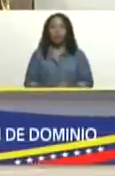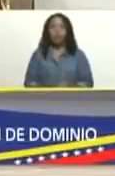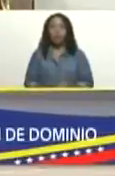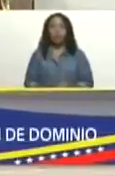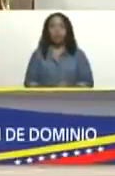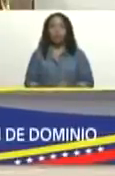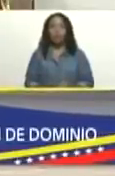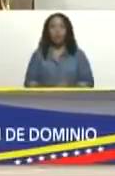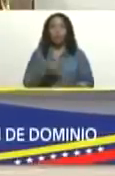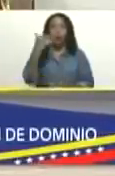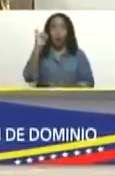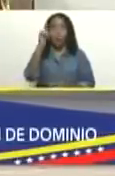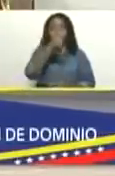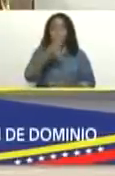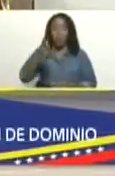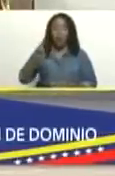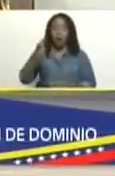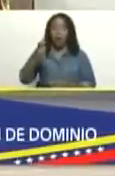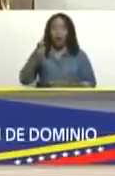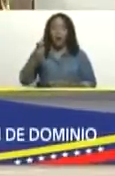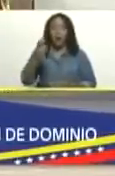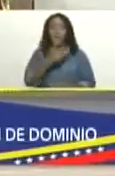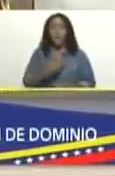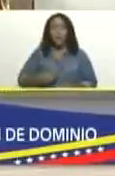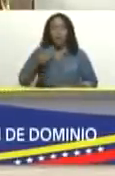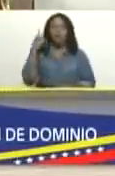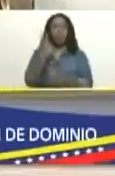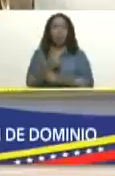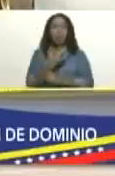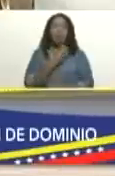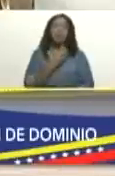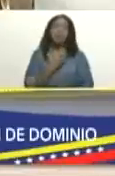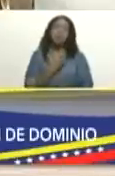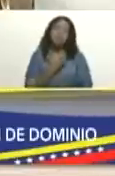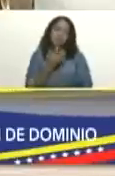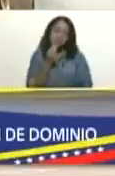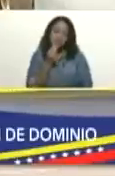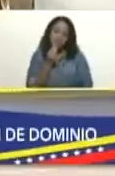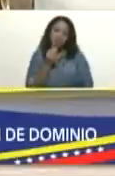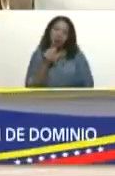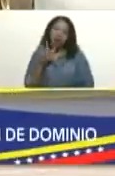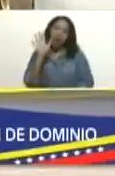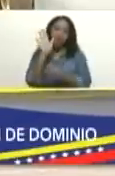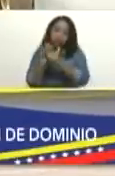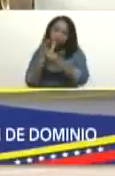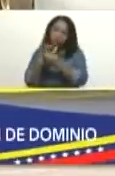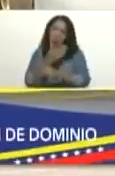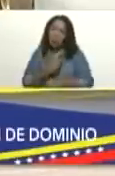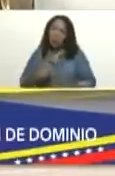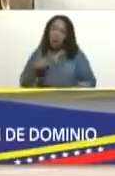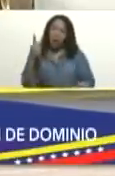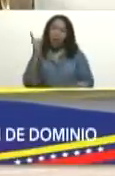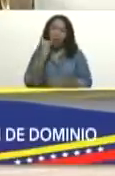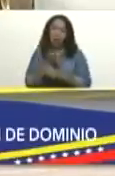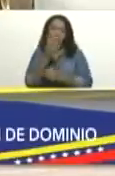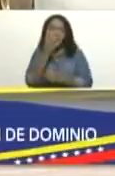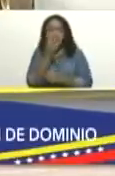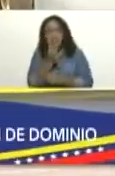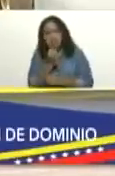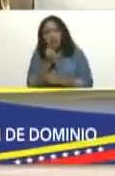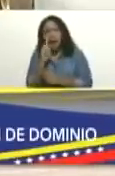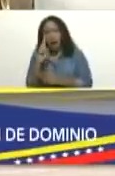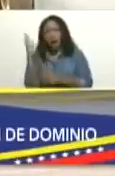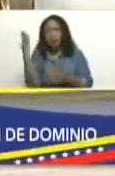hay gente que me dice no, el presidente debe estar triste por el sitio del presidente chicos debe estar triste por la